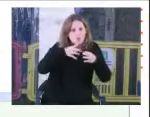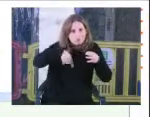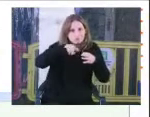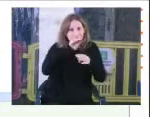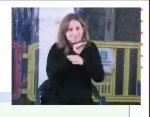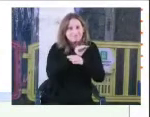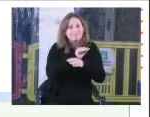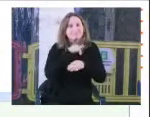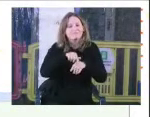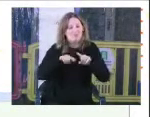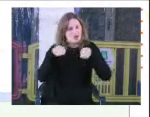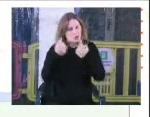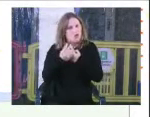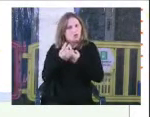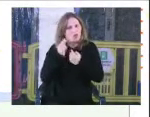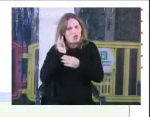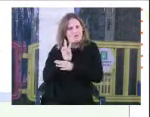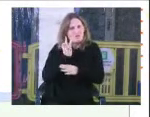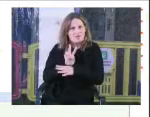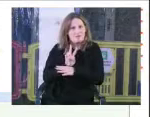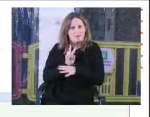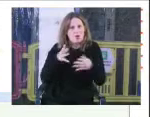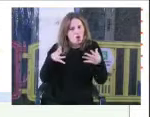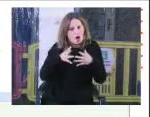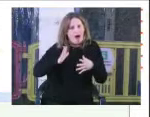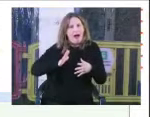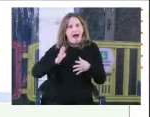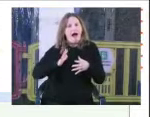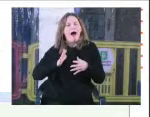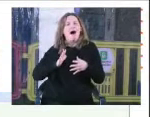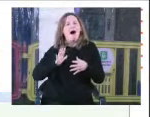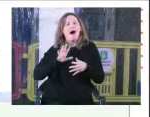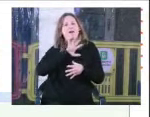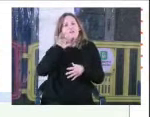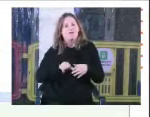defendemos desde nosotros, las afro, como feminismo.